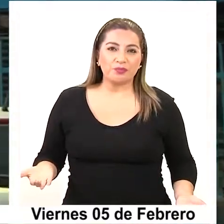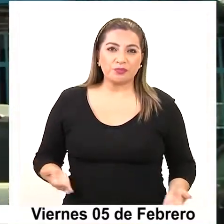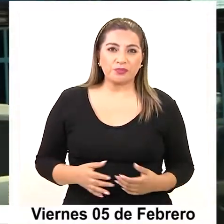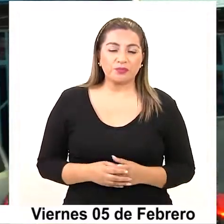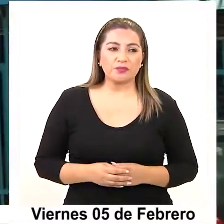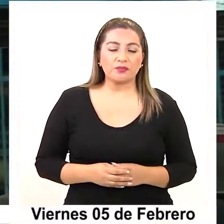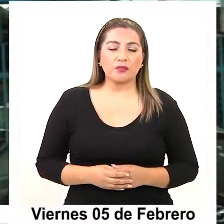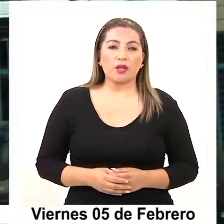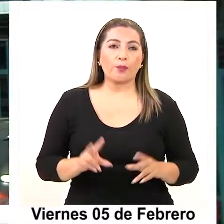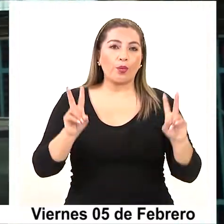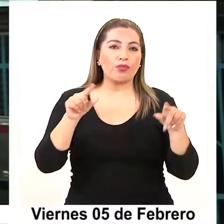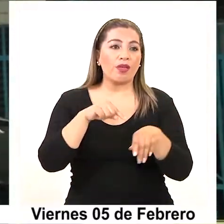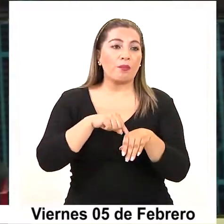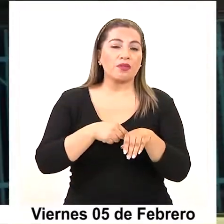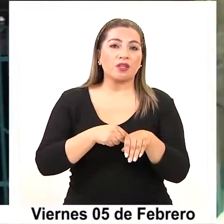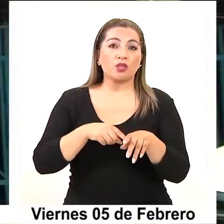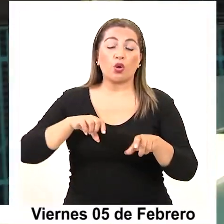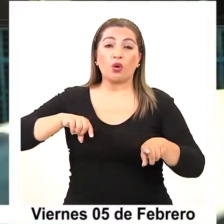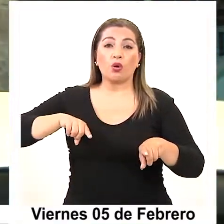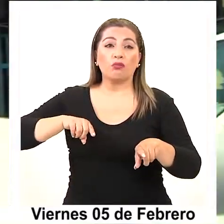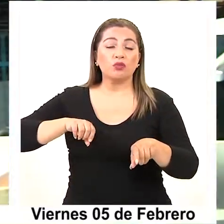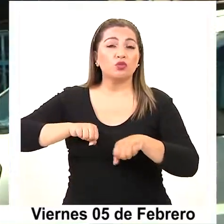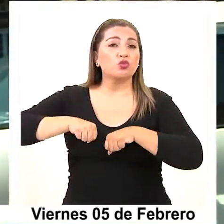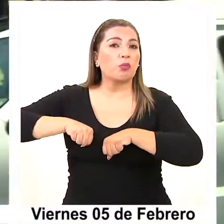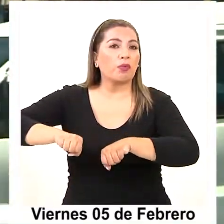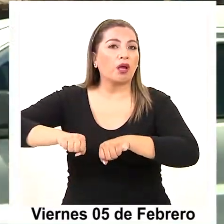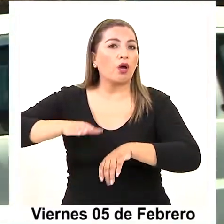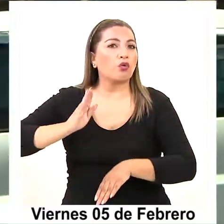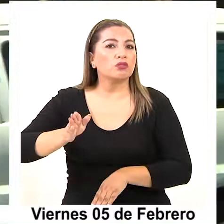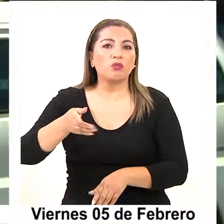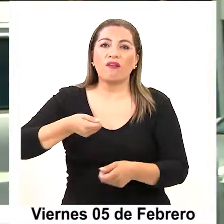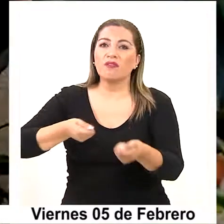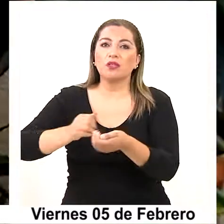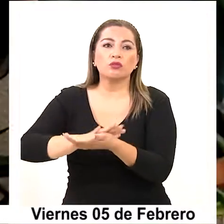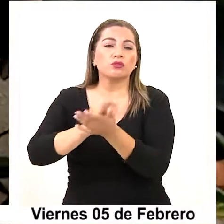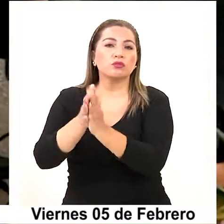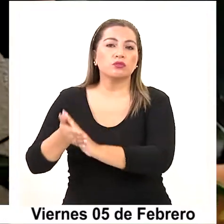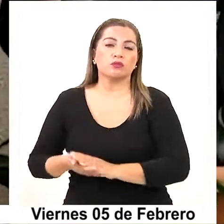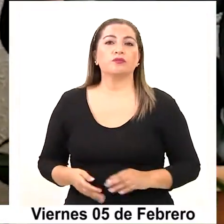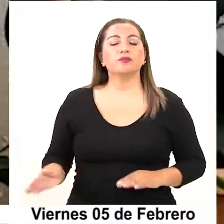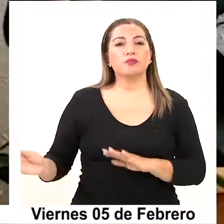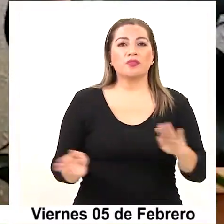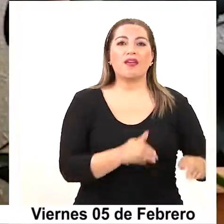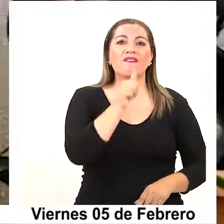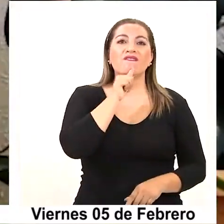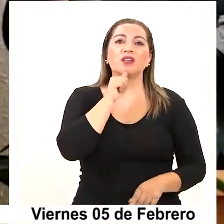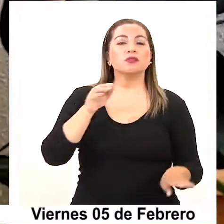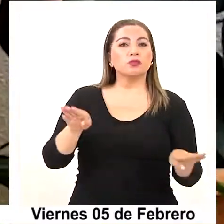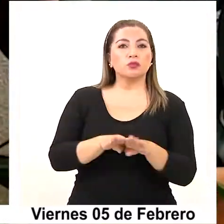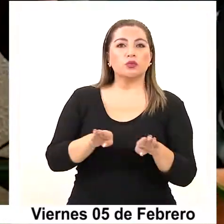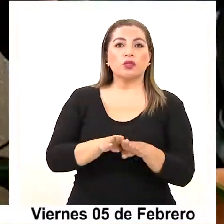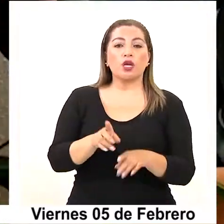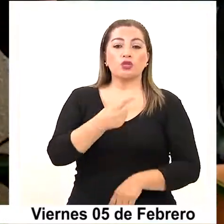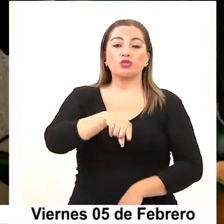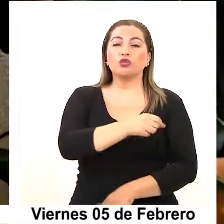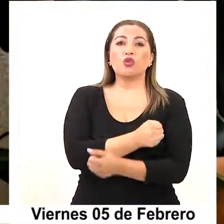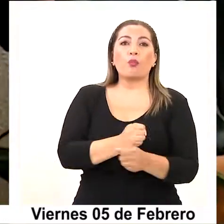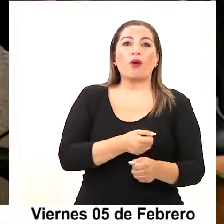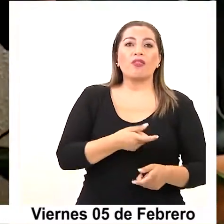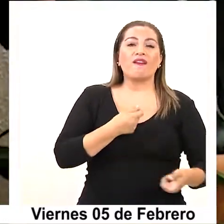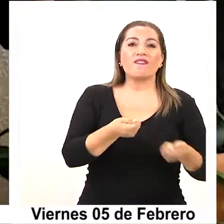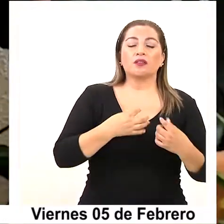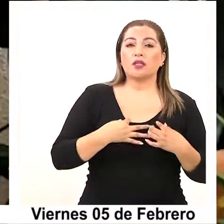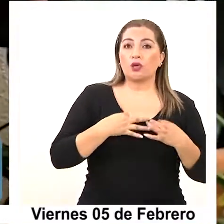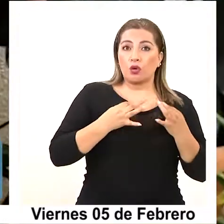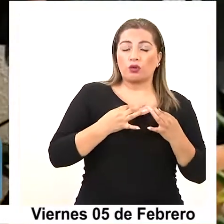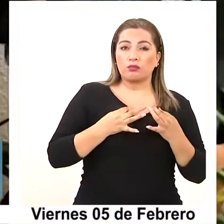por un tema técnico, los supermercados igual siguen vendiendo de todo. Que no haya igualdad, porque a pesar de que nosotros no podemos vender ropa, no podemos